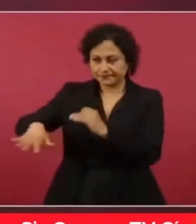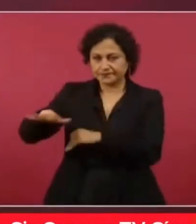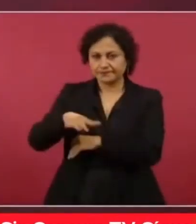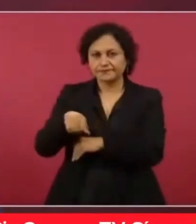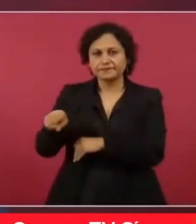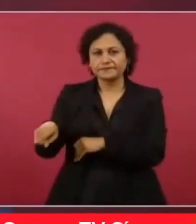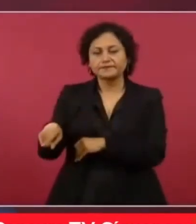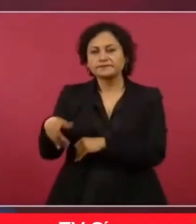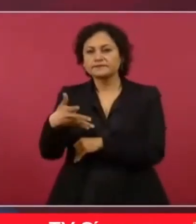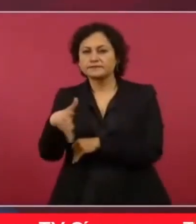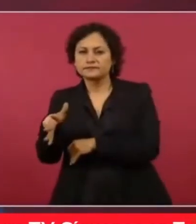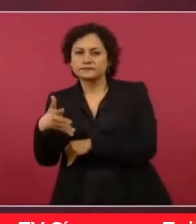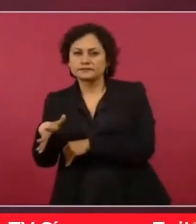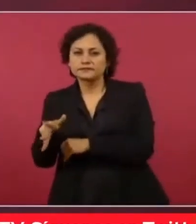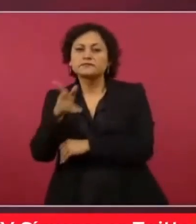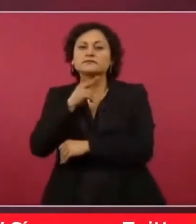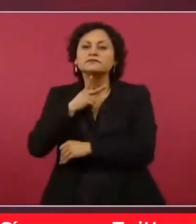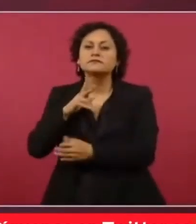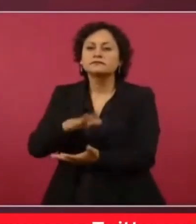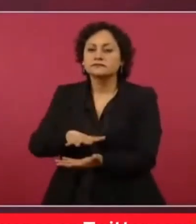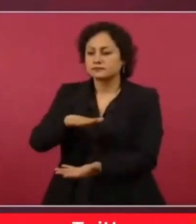150 mil barriles diarios,